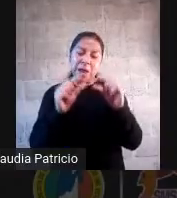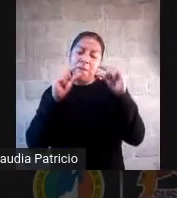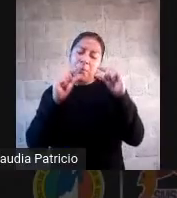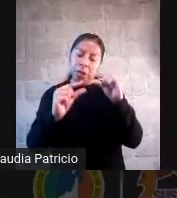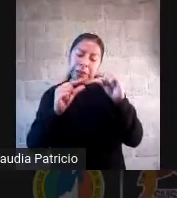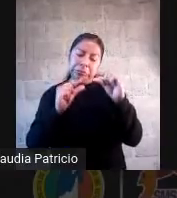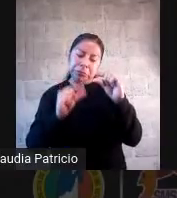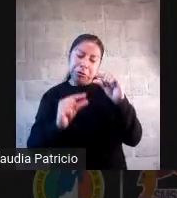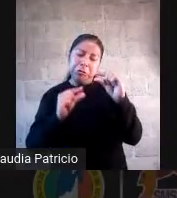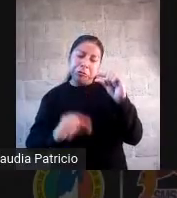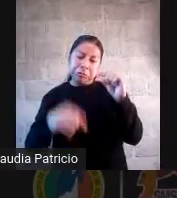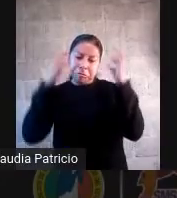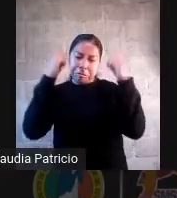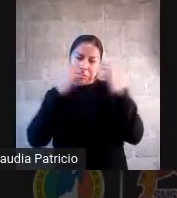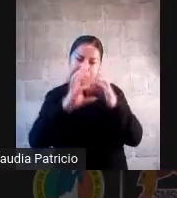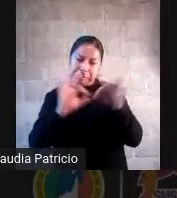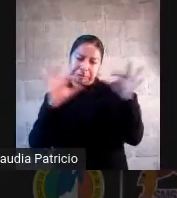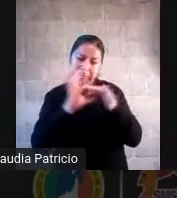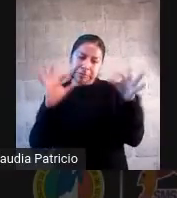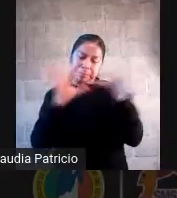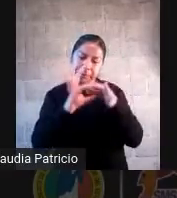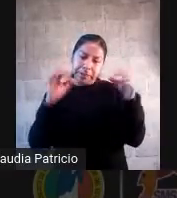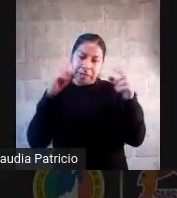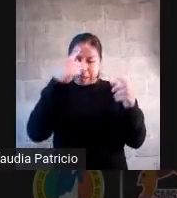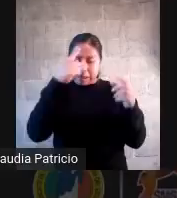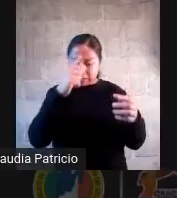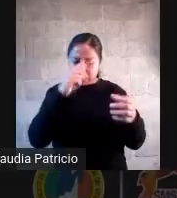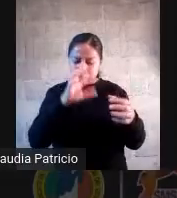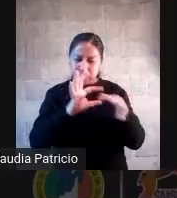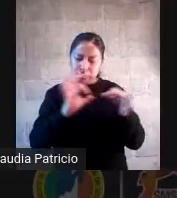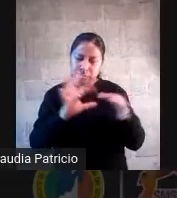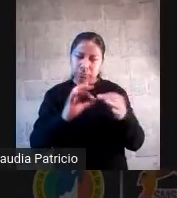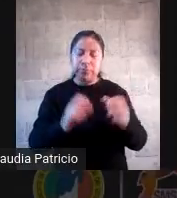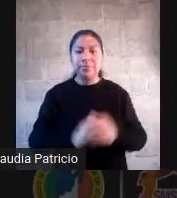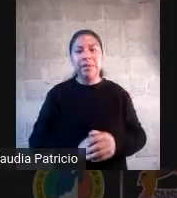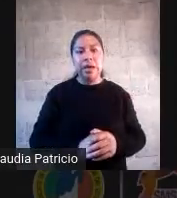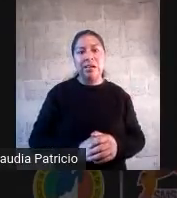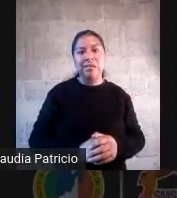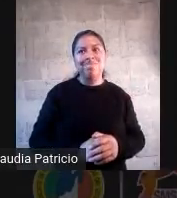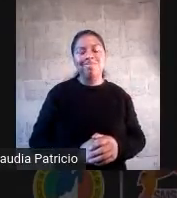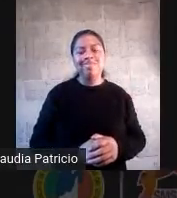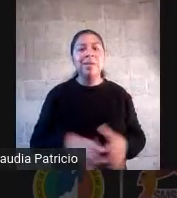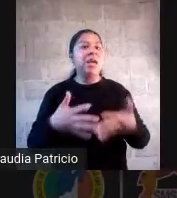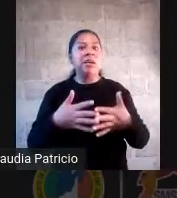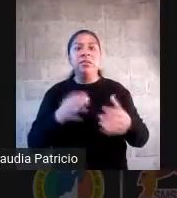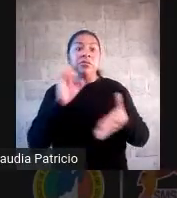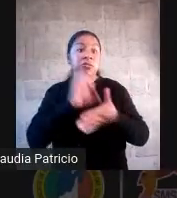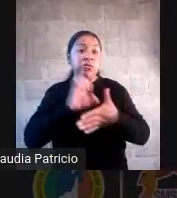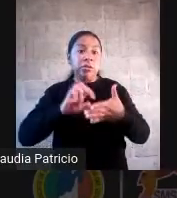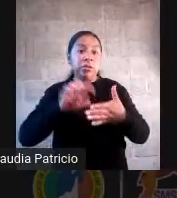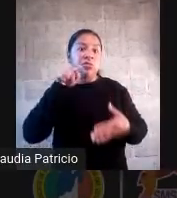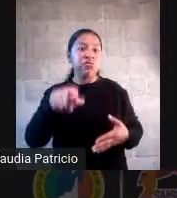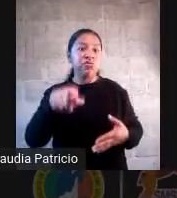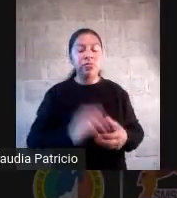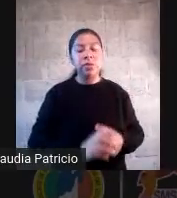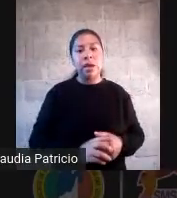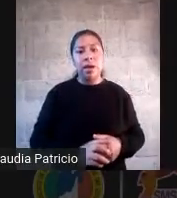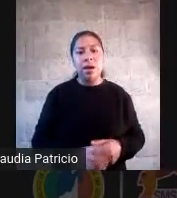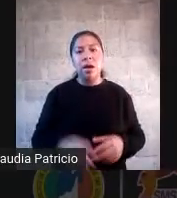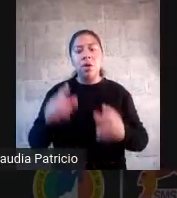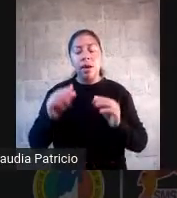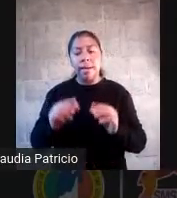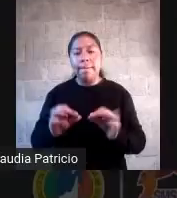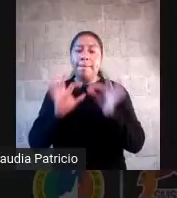contenidos de aprendizaje pónselos intravenoso porque ya viste que en papilla no funcionó. Pero a lo que voy es